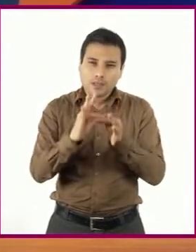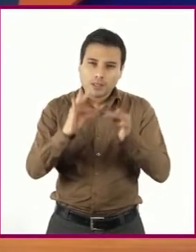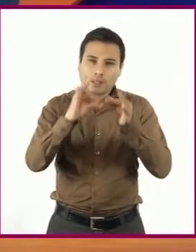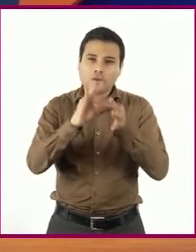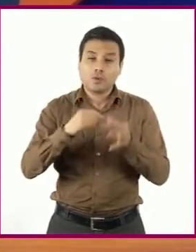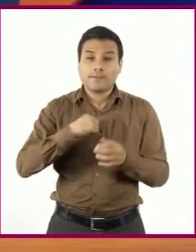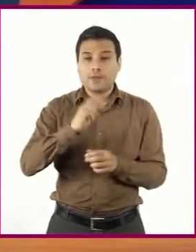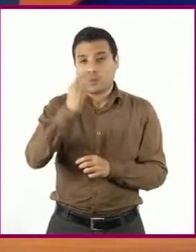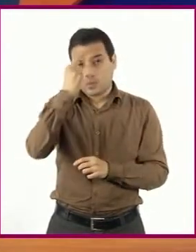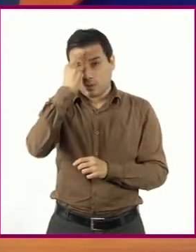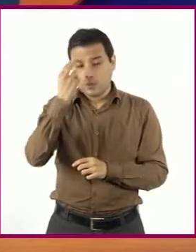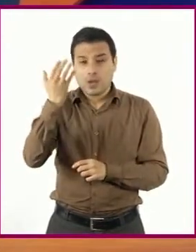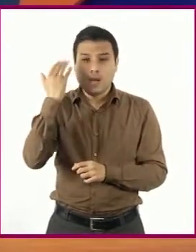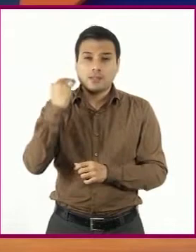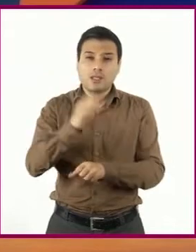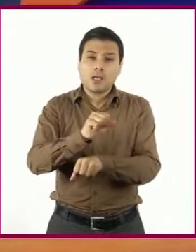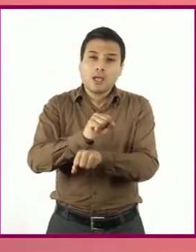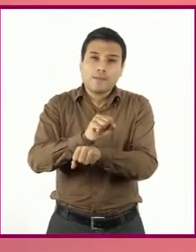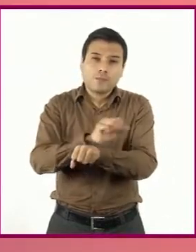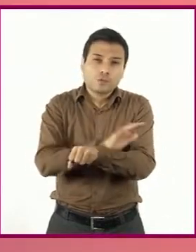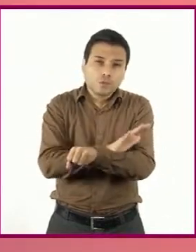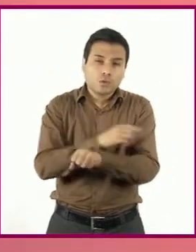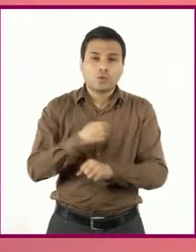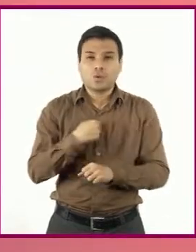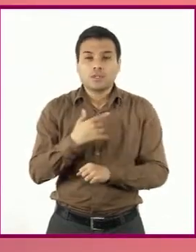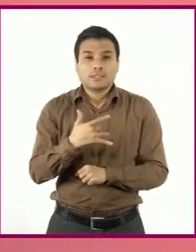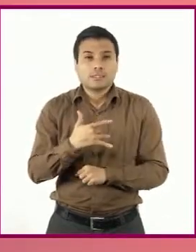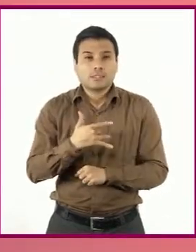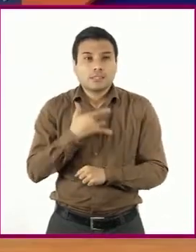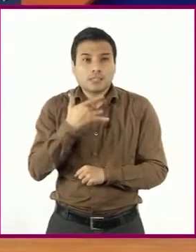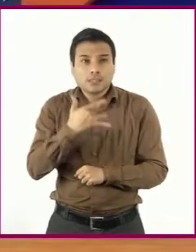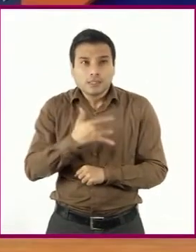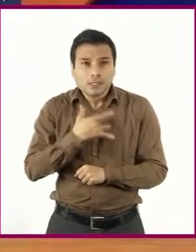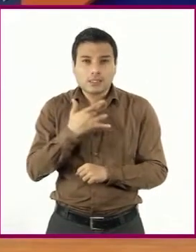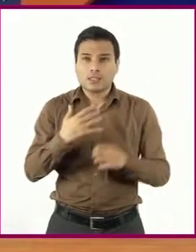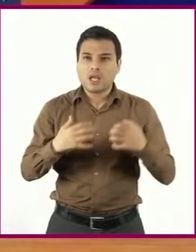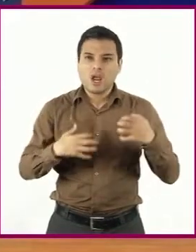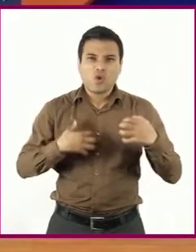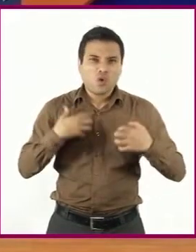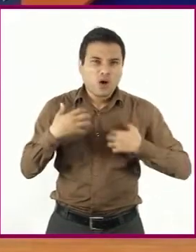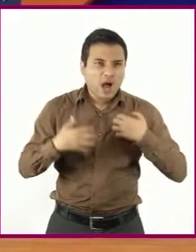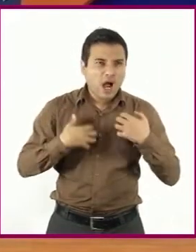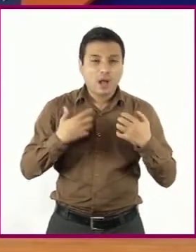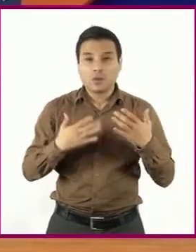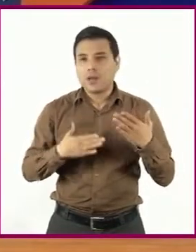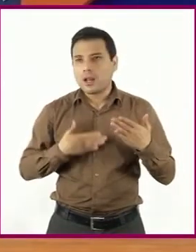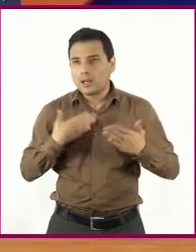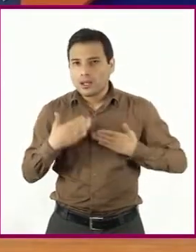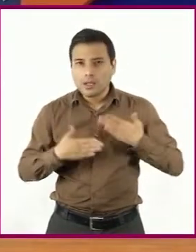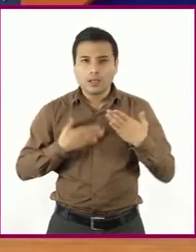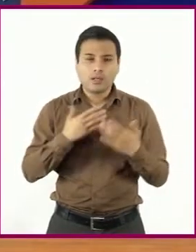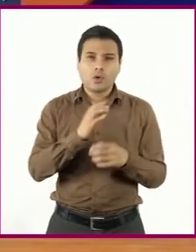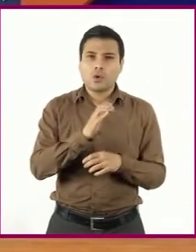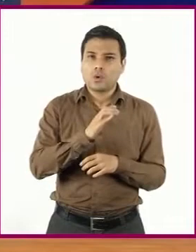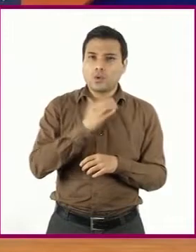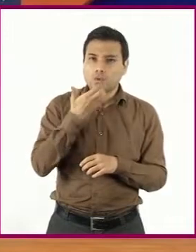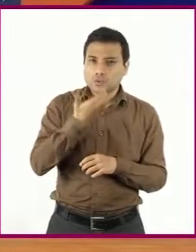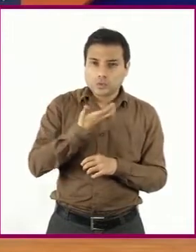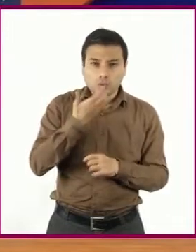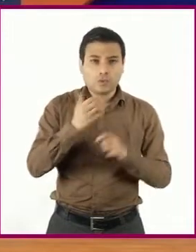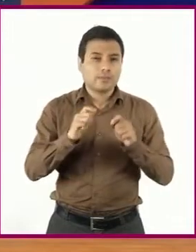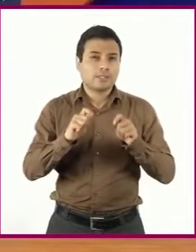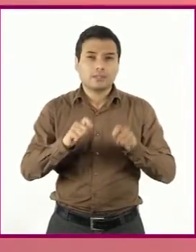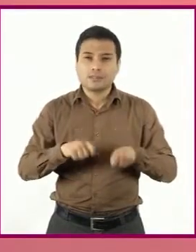emociones, sus impresiones, su estado de ánimo, costumbres, tradiciones,